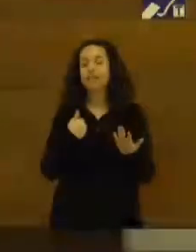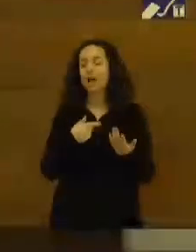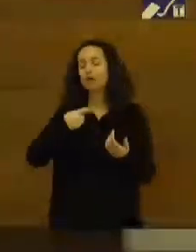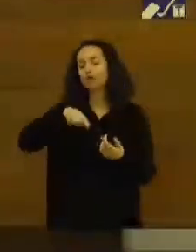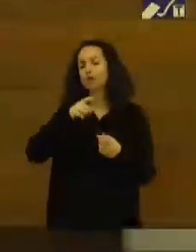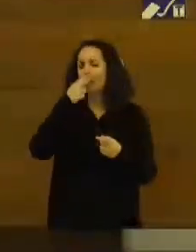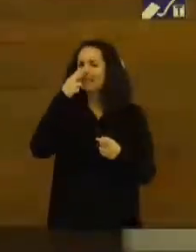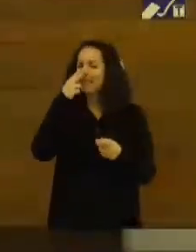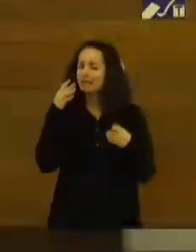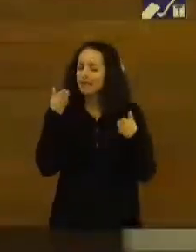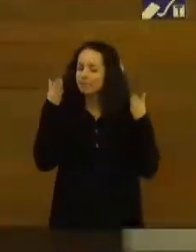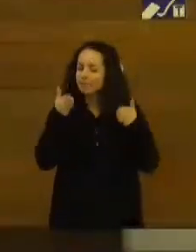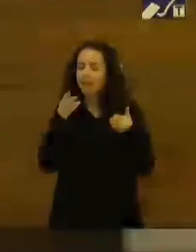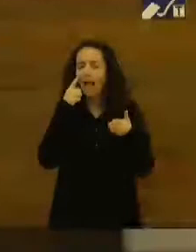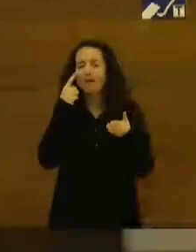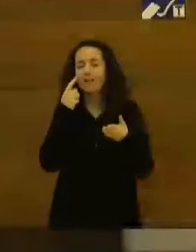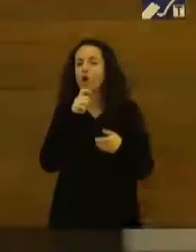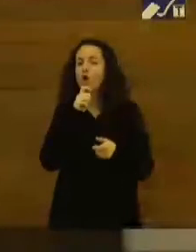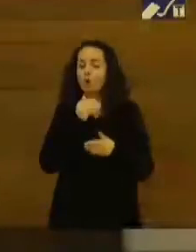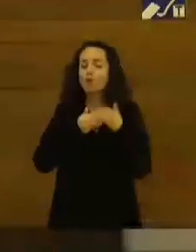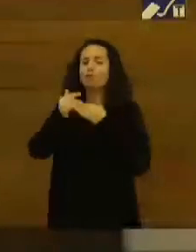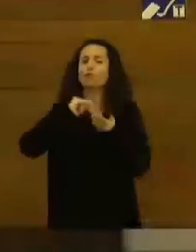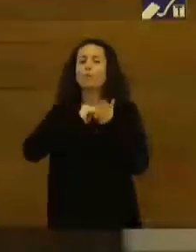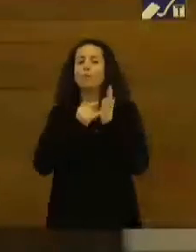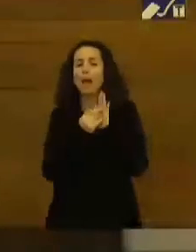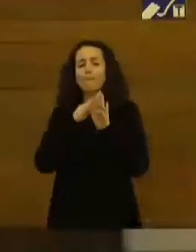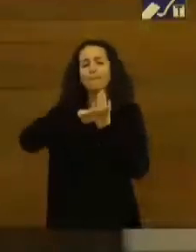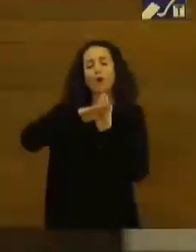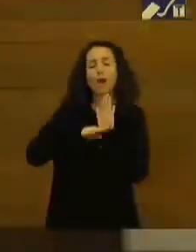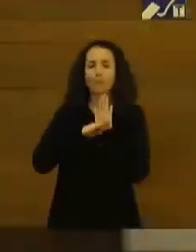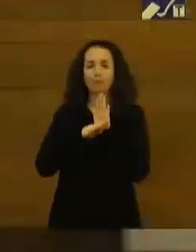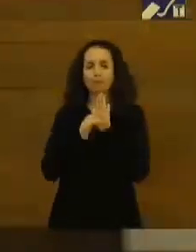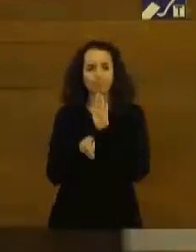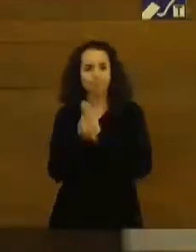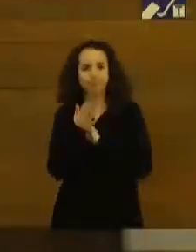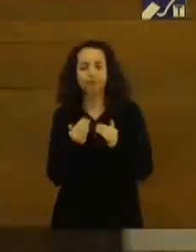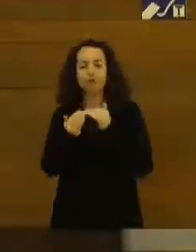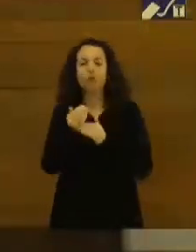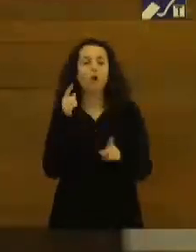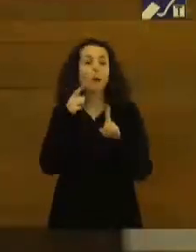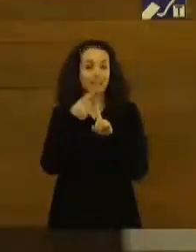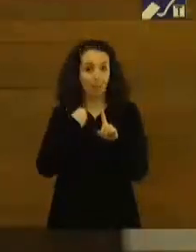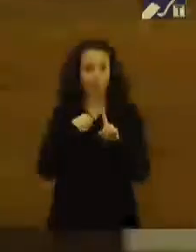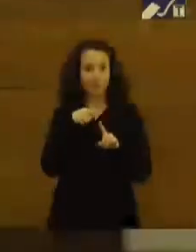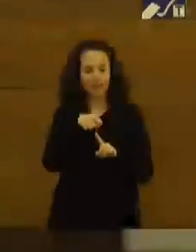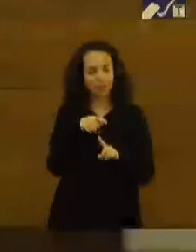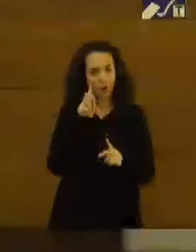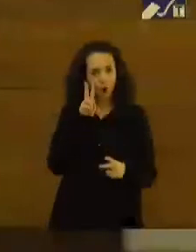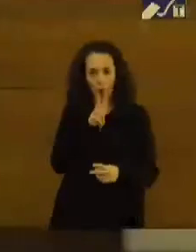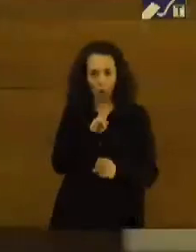especial en ver cómo podemos enfocar nuestros planes y nuestros programas precisamente a esta parte que vemos más de cerca.